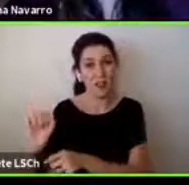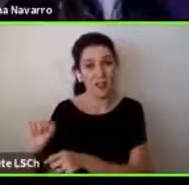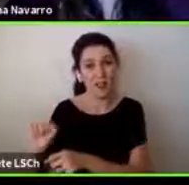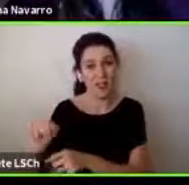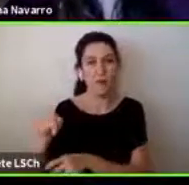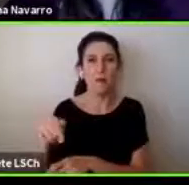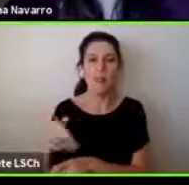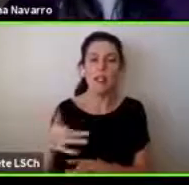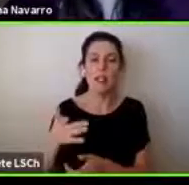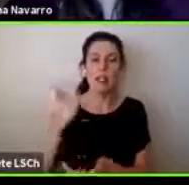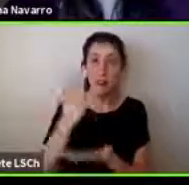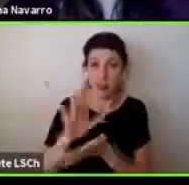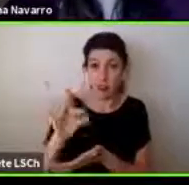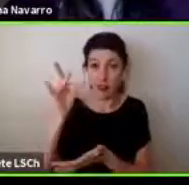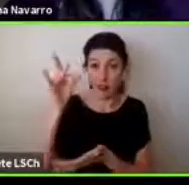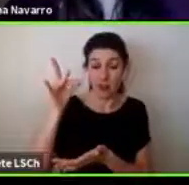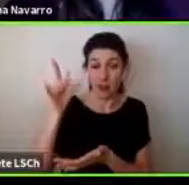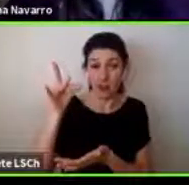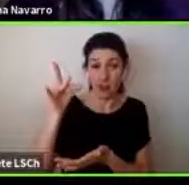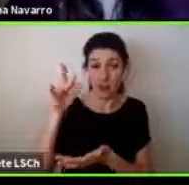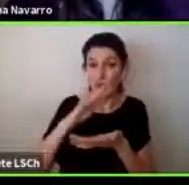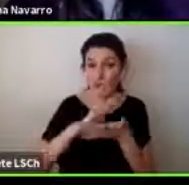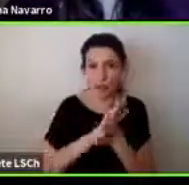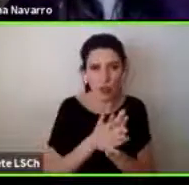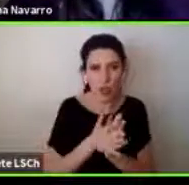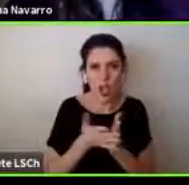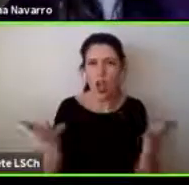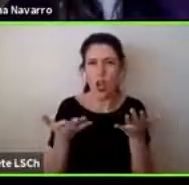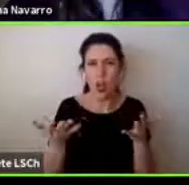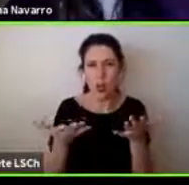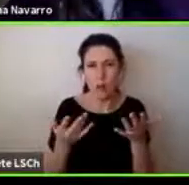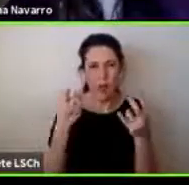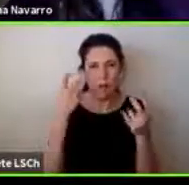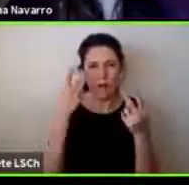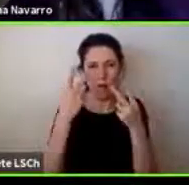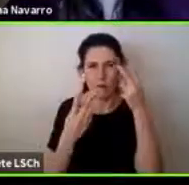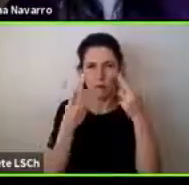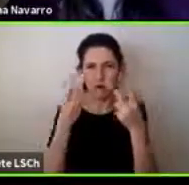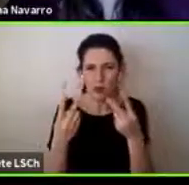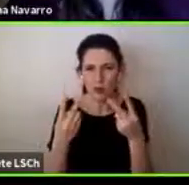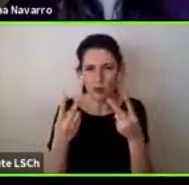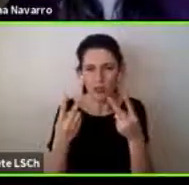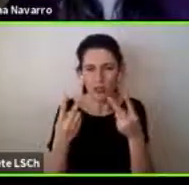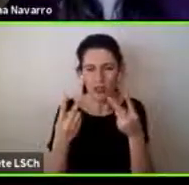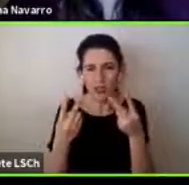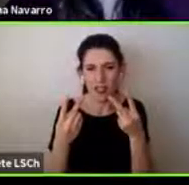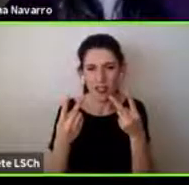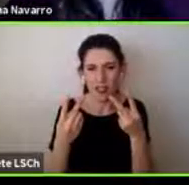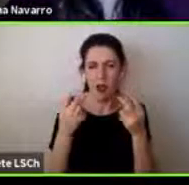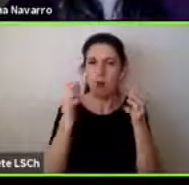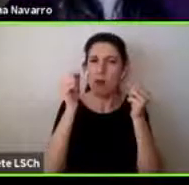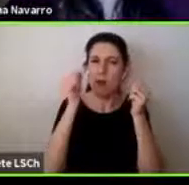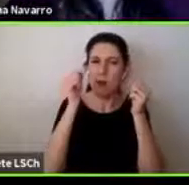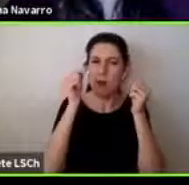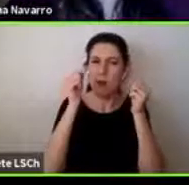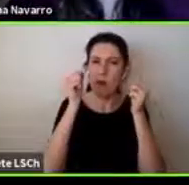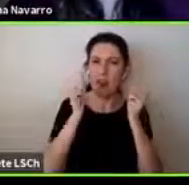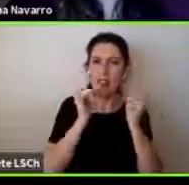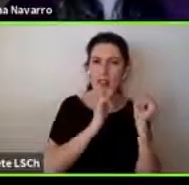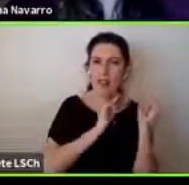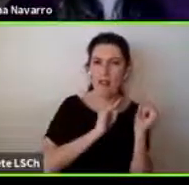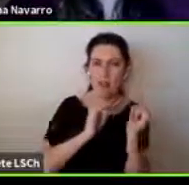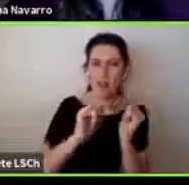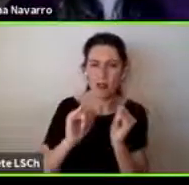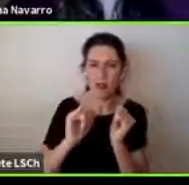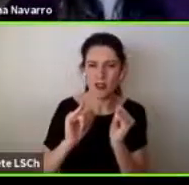decisiones de cómo representar algo visualmente puede dar un mensaje que al final uno no quiere que